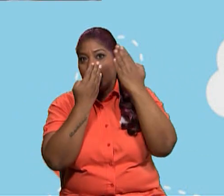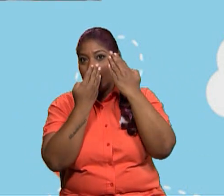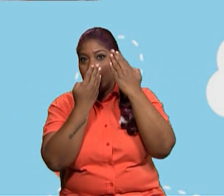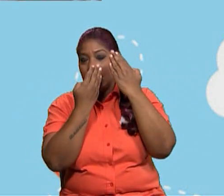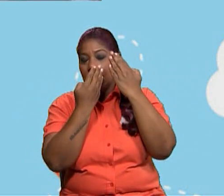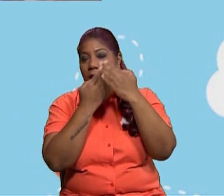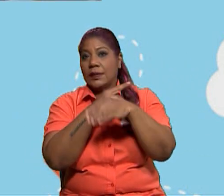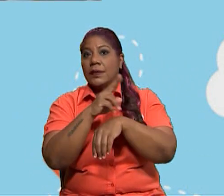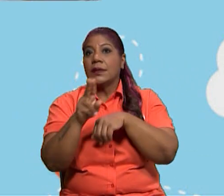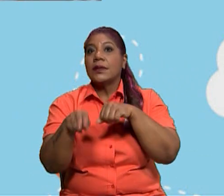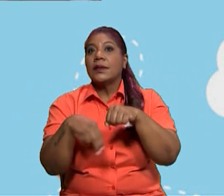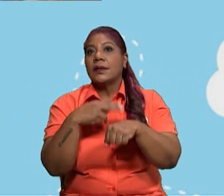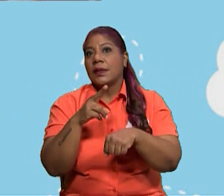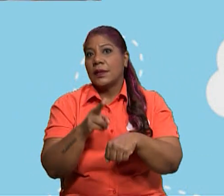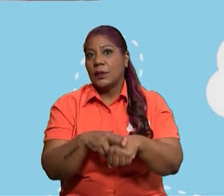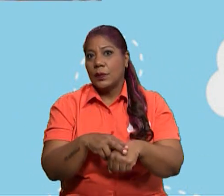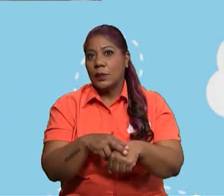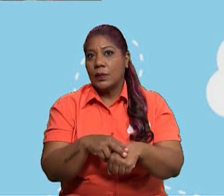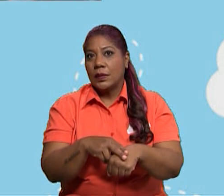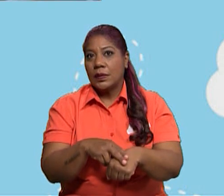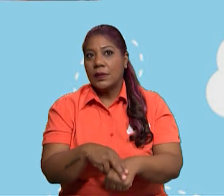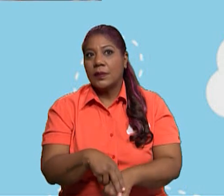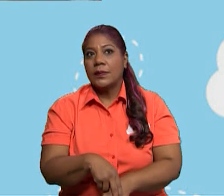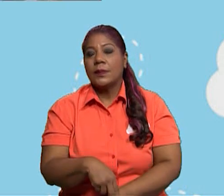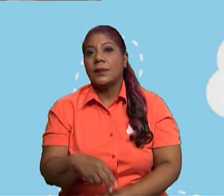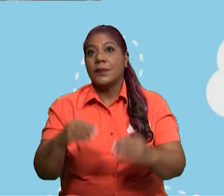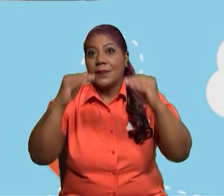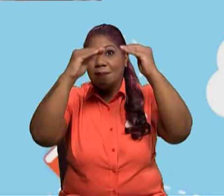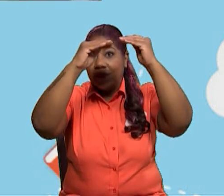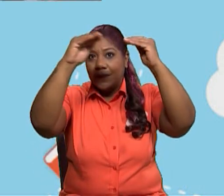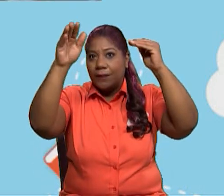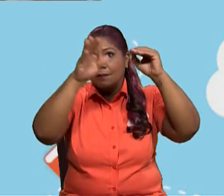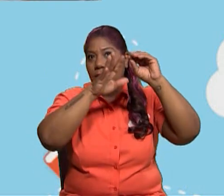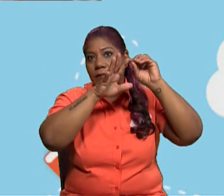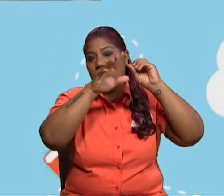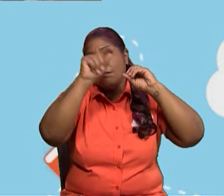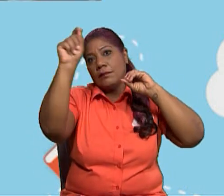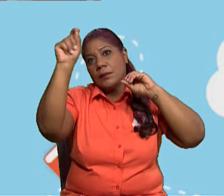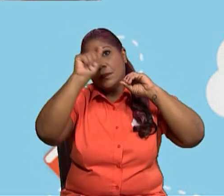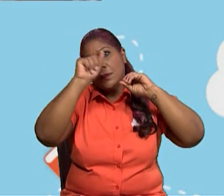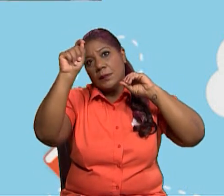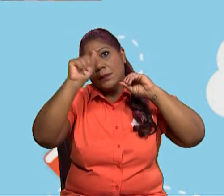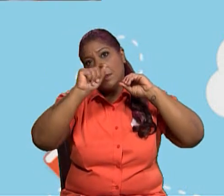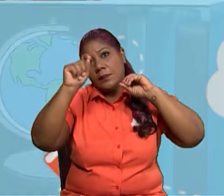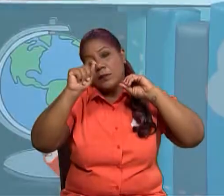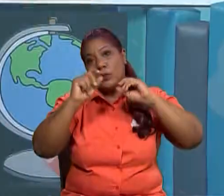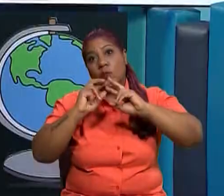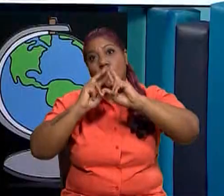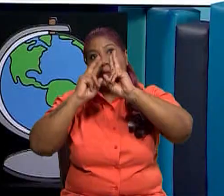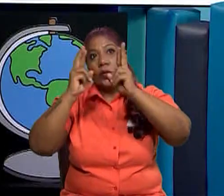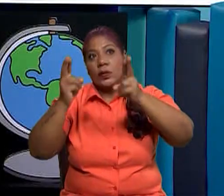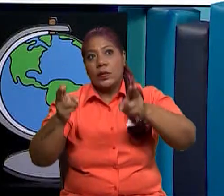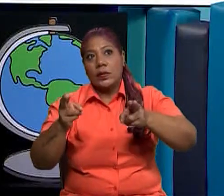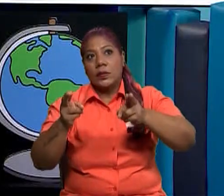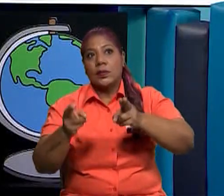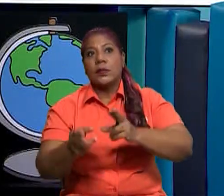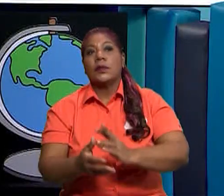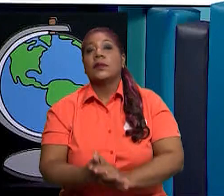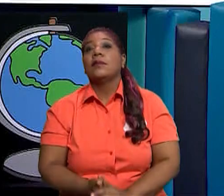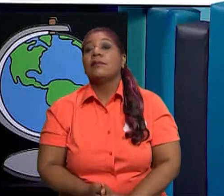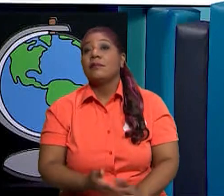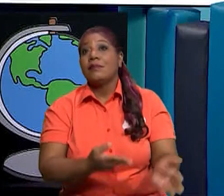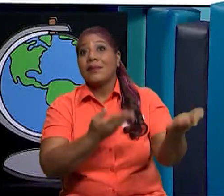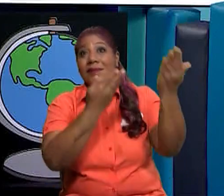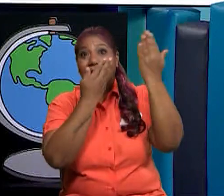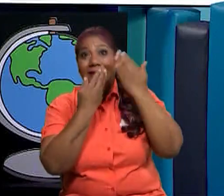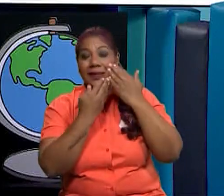que aparece en este muro, ¿qué son los desastres naturales? Vamos a ver mi título. Un desastre natural